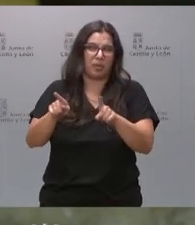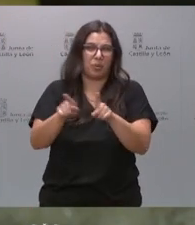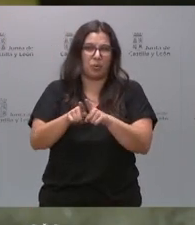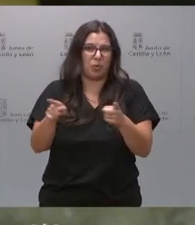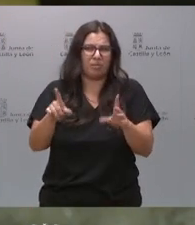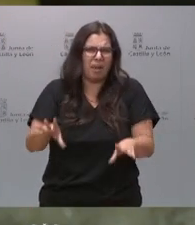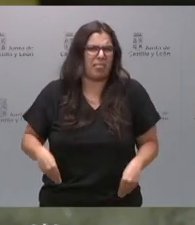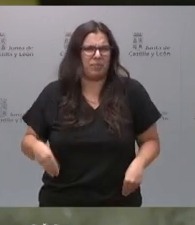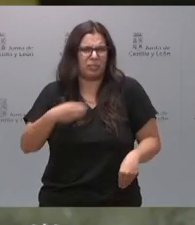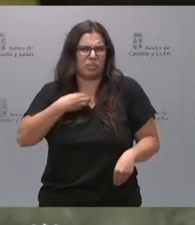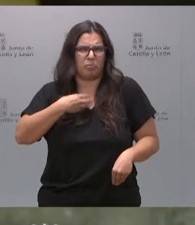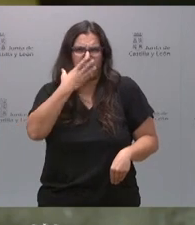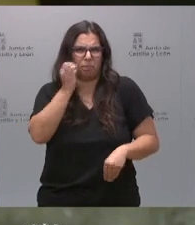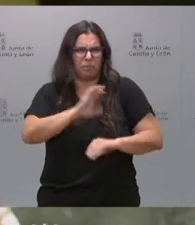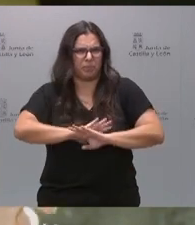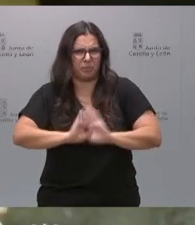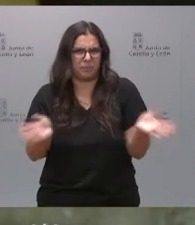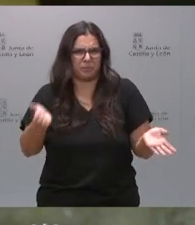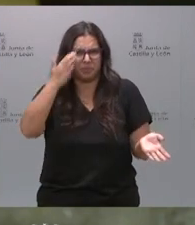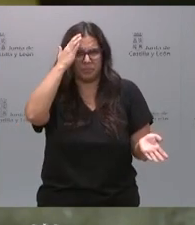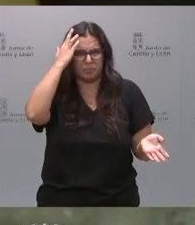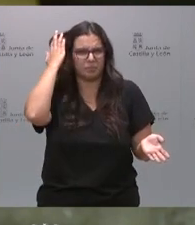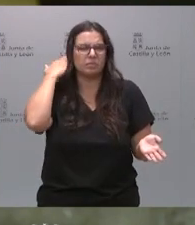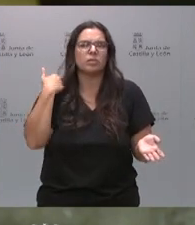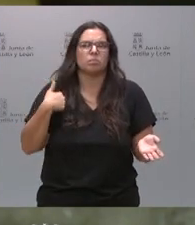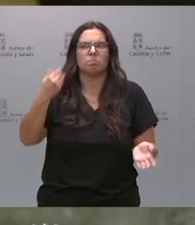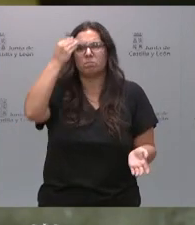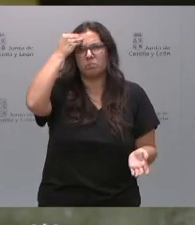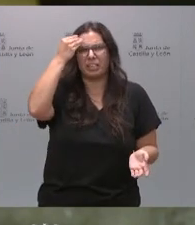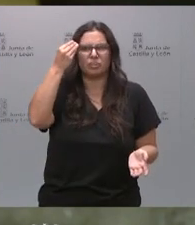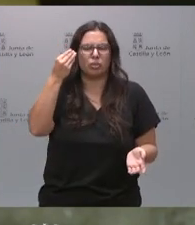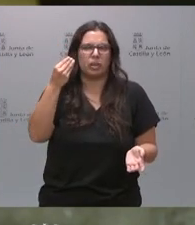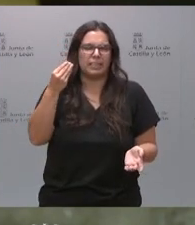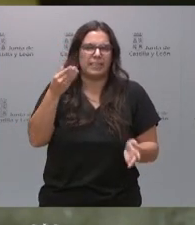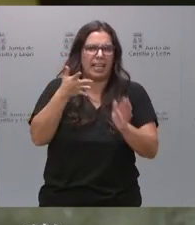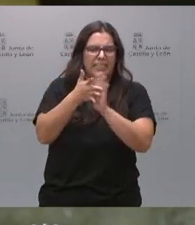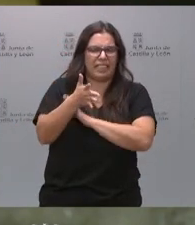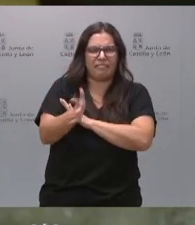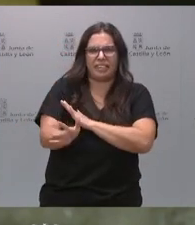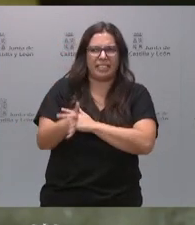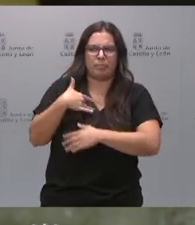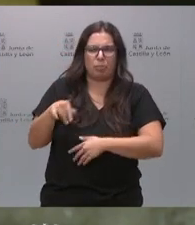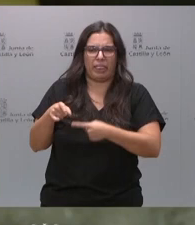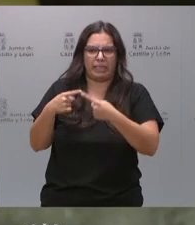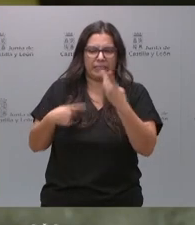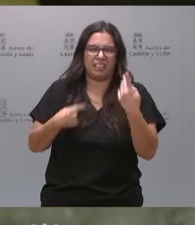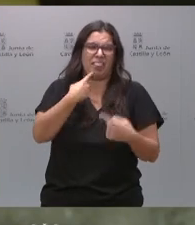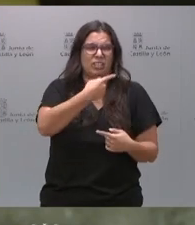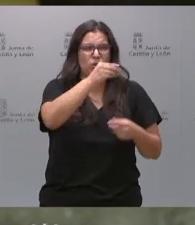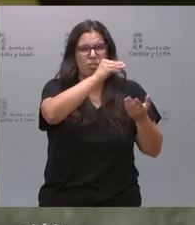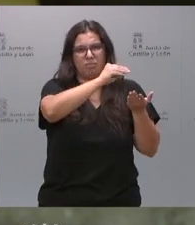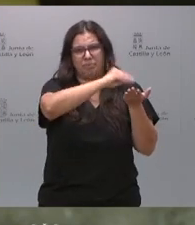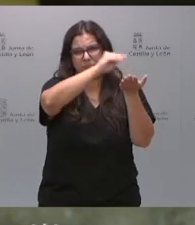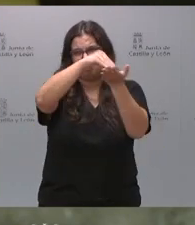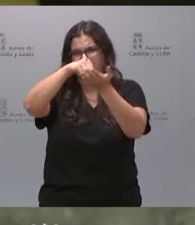inaceptable. Yo creo que son muchos los adjetivos calificativos que se han empleado a lo largo de